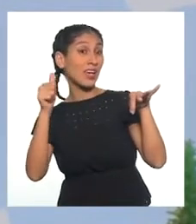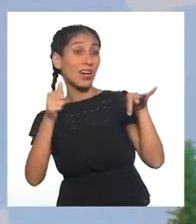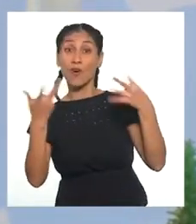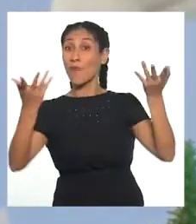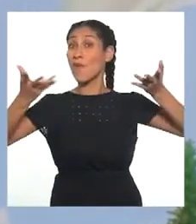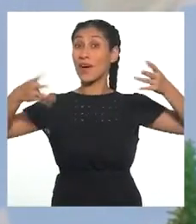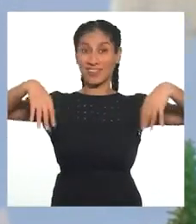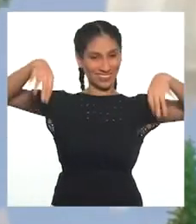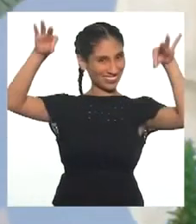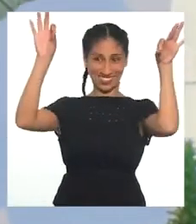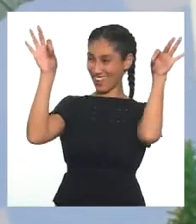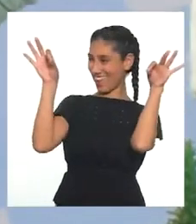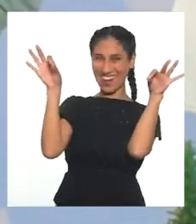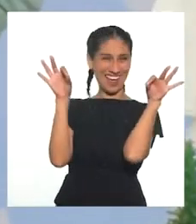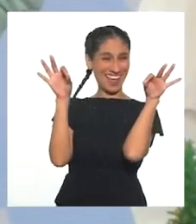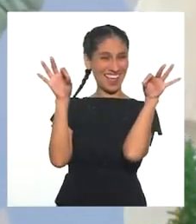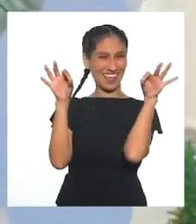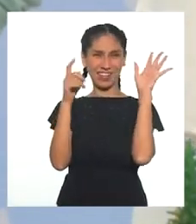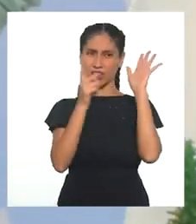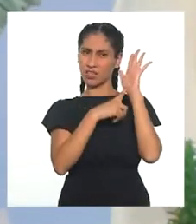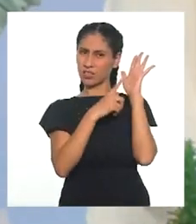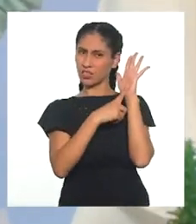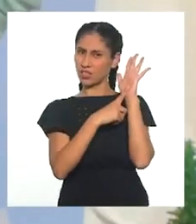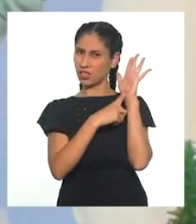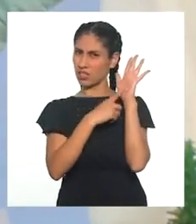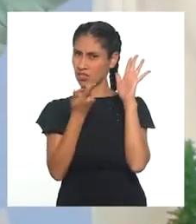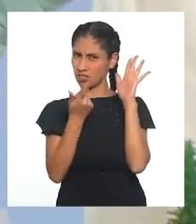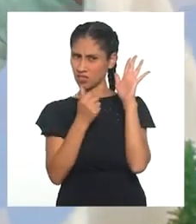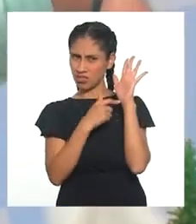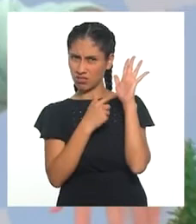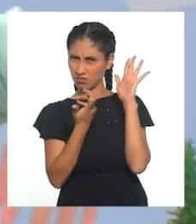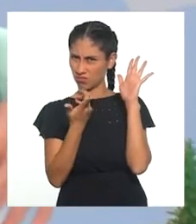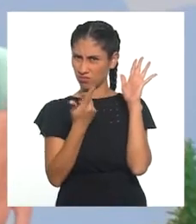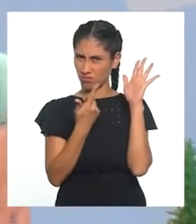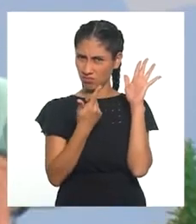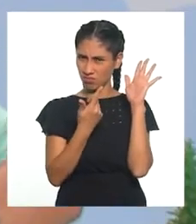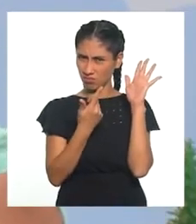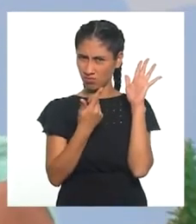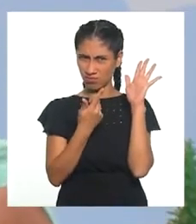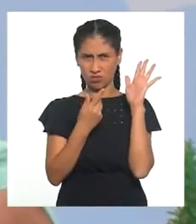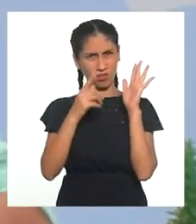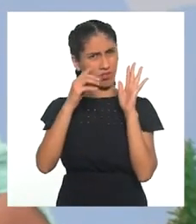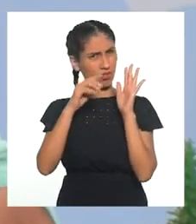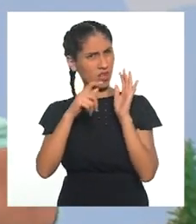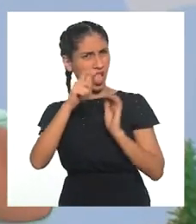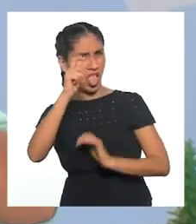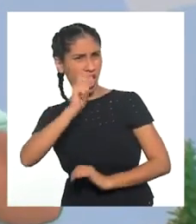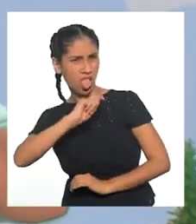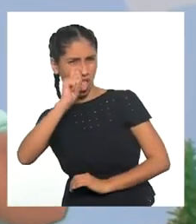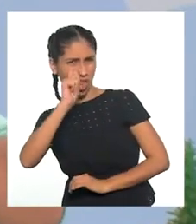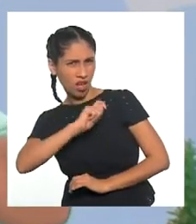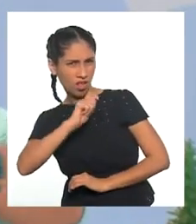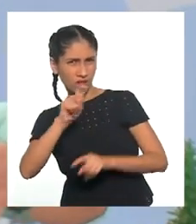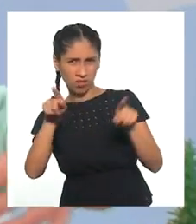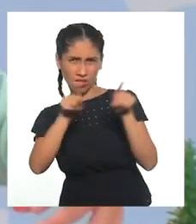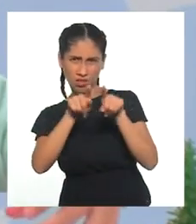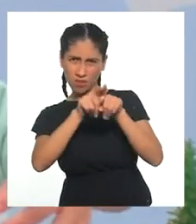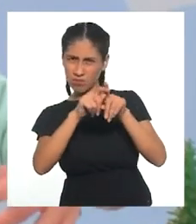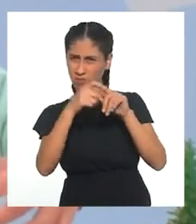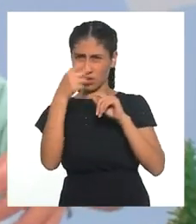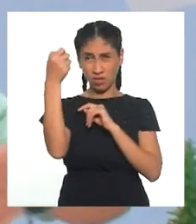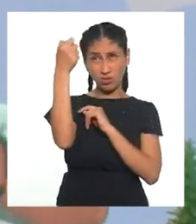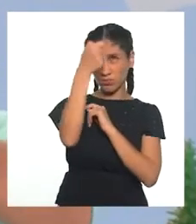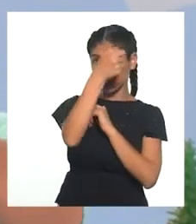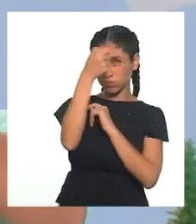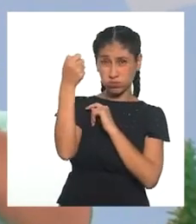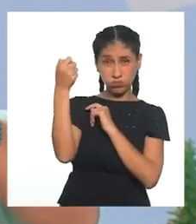¡Tadá! ¿Ese es el prototipo del helánico? ¿El helado que también es un abanico? Sí.